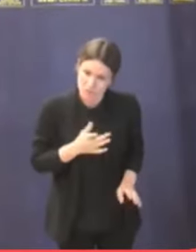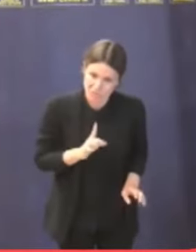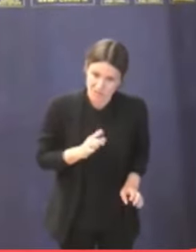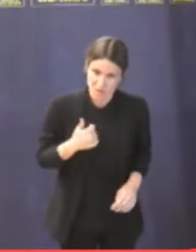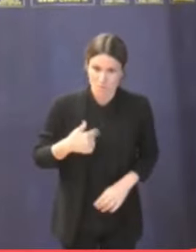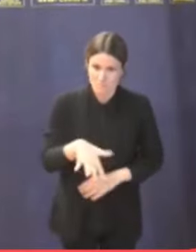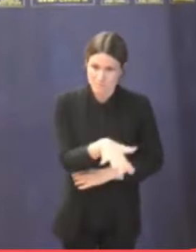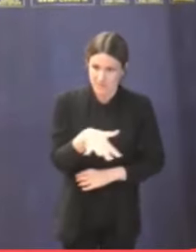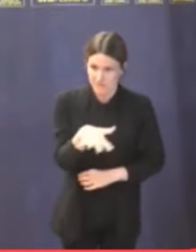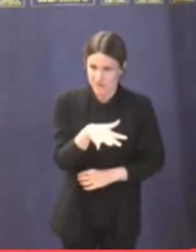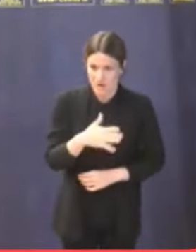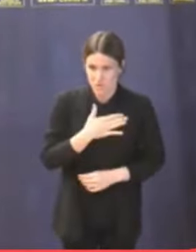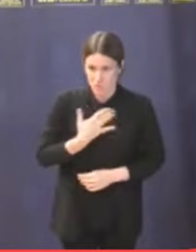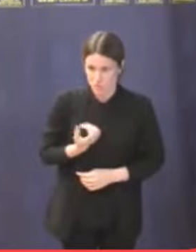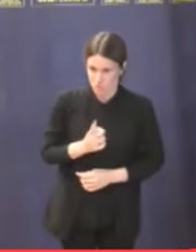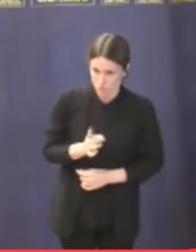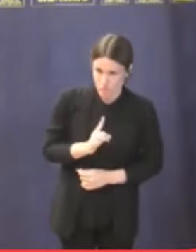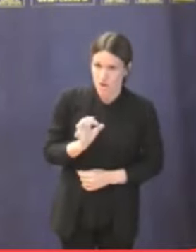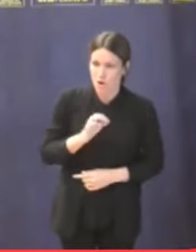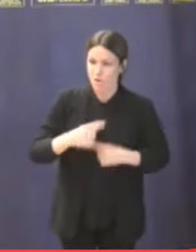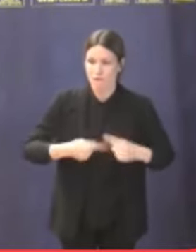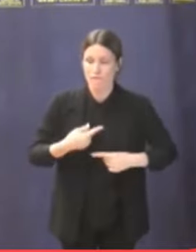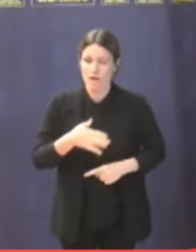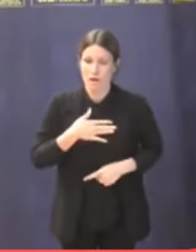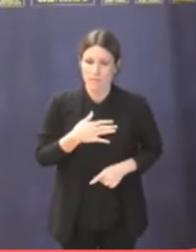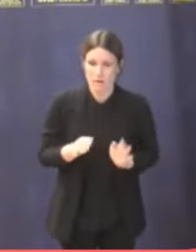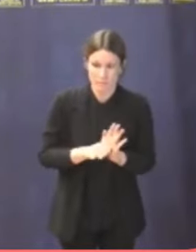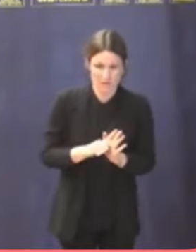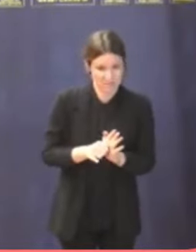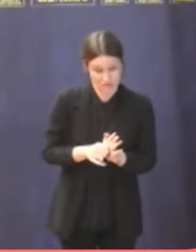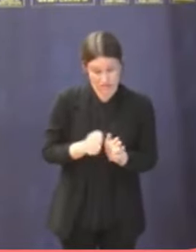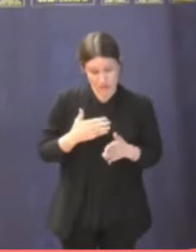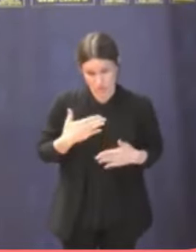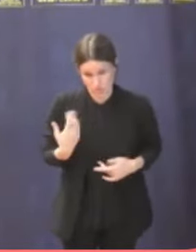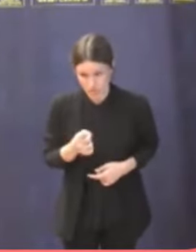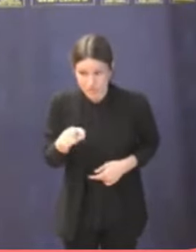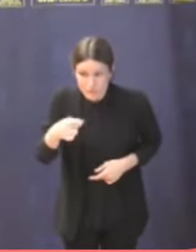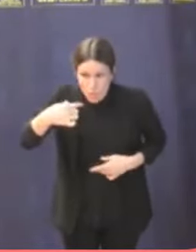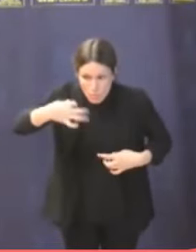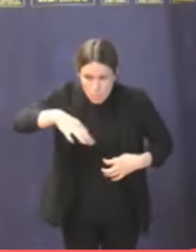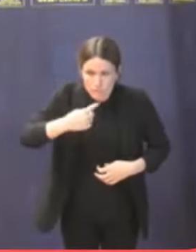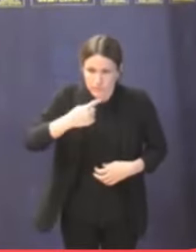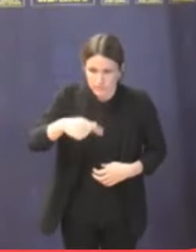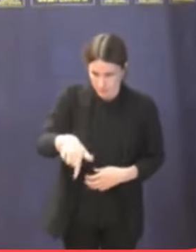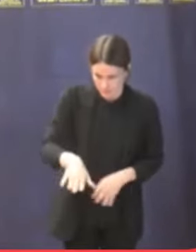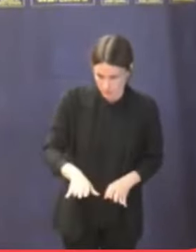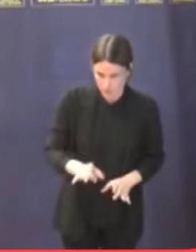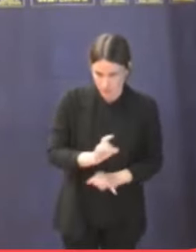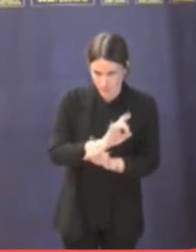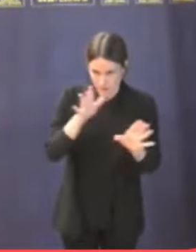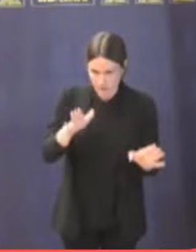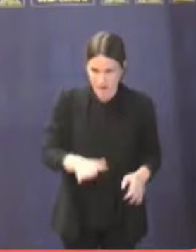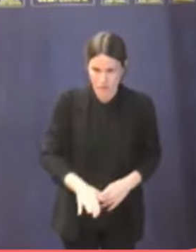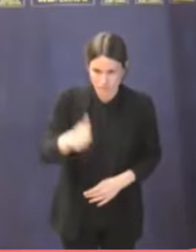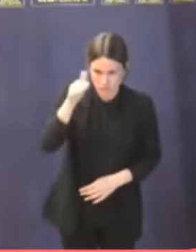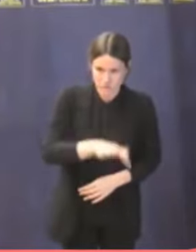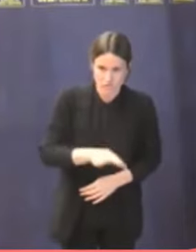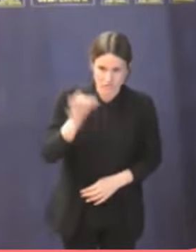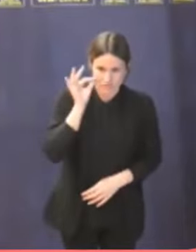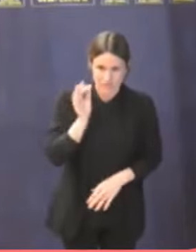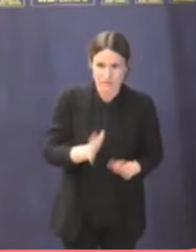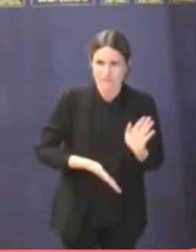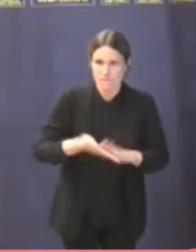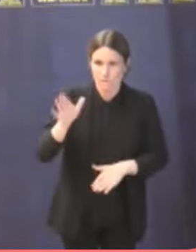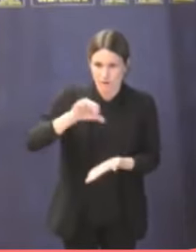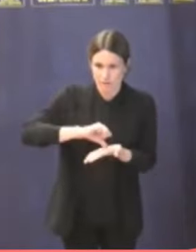barrio y no verlos alrededor de su familia. Eso es lo único que ha dicho usted aquí. Claro que los niños y niñas no se pueden ir a vivir fuera